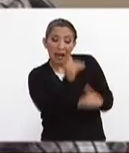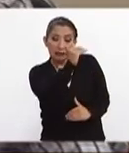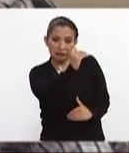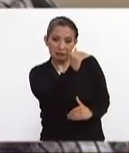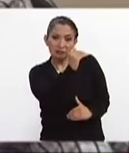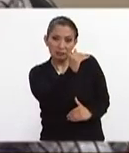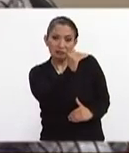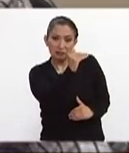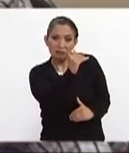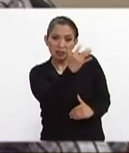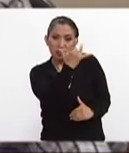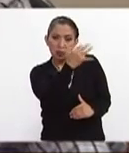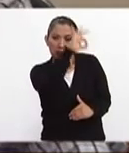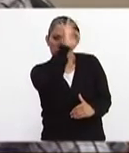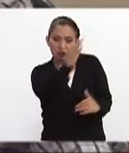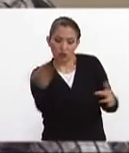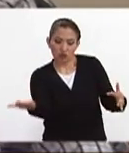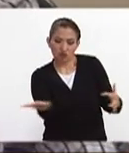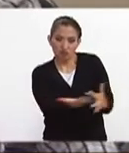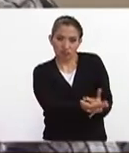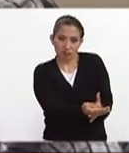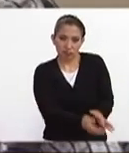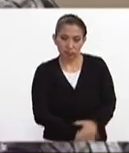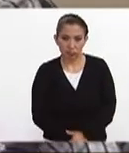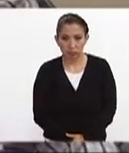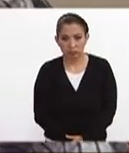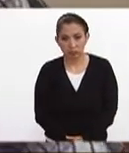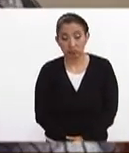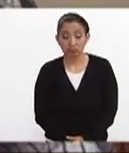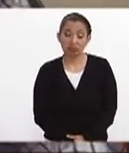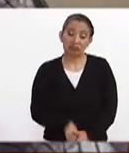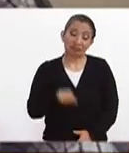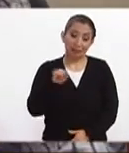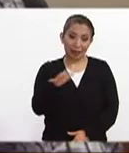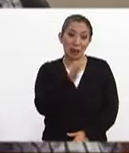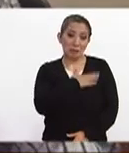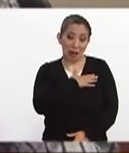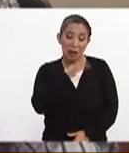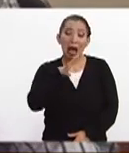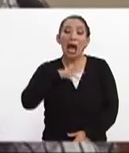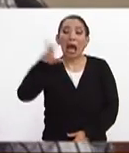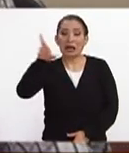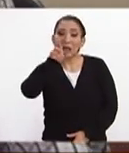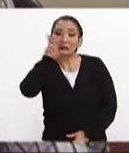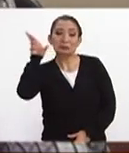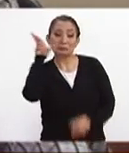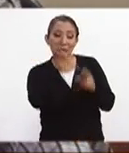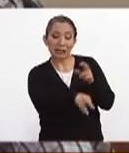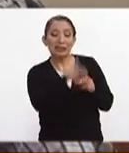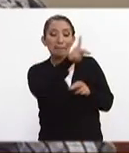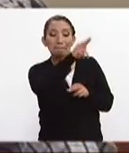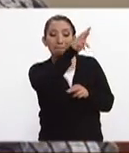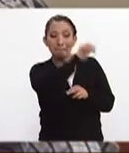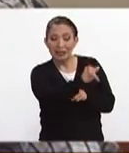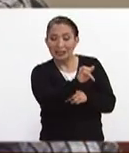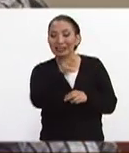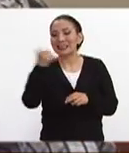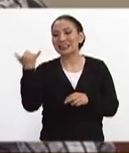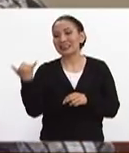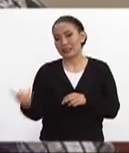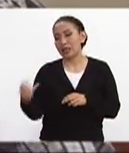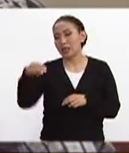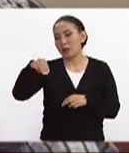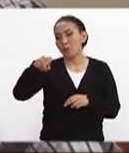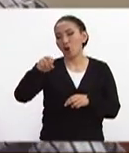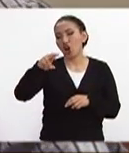eleve hasta el 50% Pues sí y qué bueno que haya esta respuesta del PRI y también de